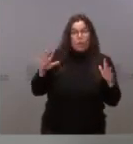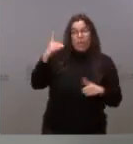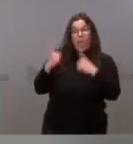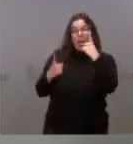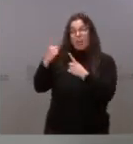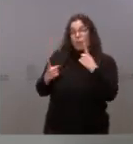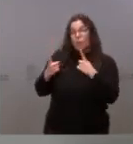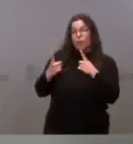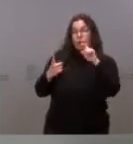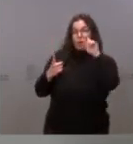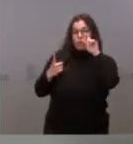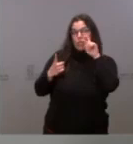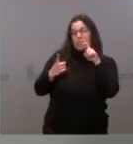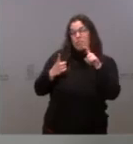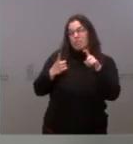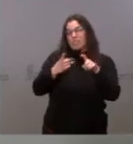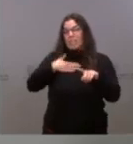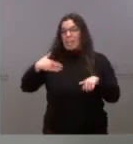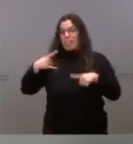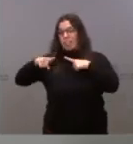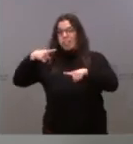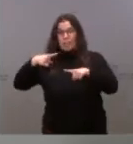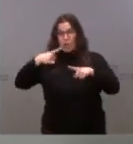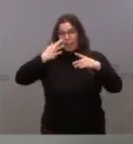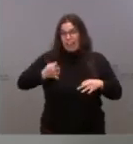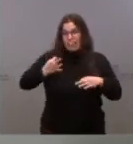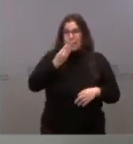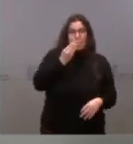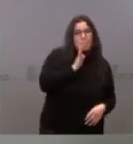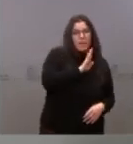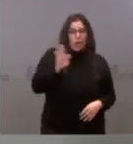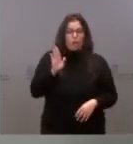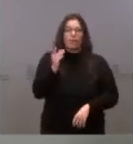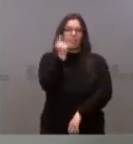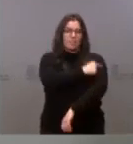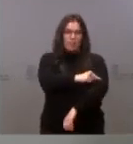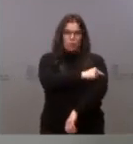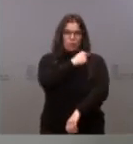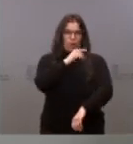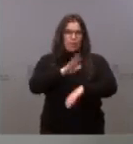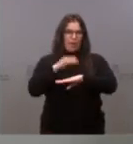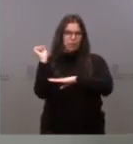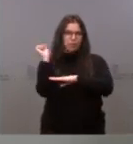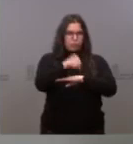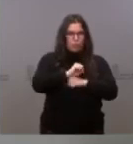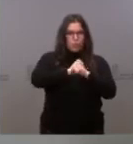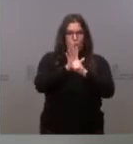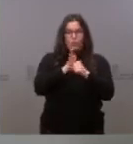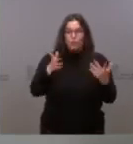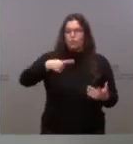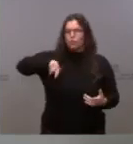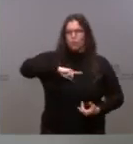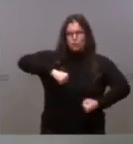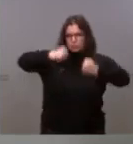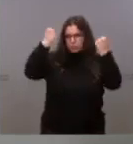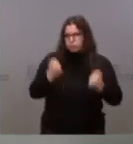quieren decir interesadamente, no hay mejor herramienta para vencer a la COVID que la vacunación. Y por lo tanto, nuestro empeño, es